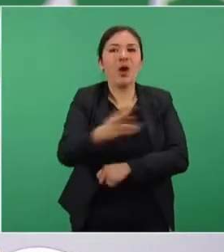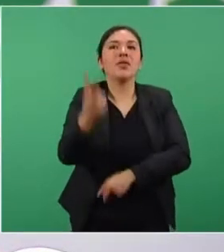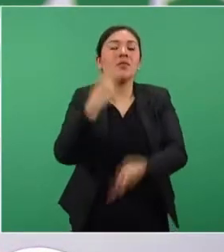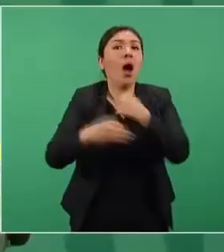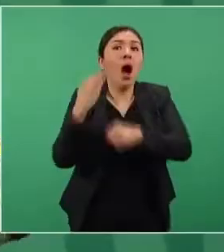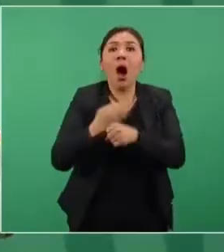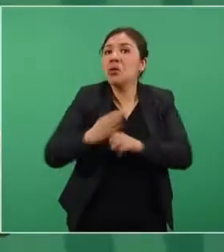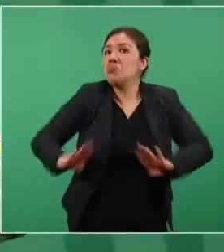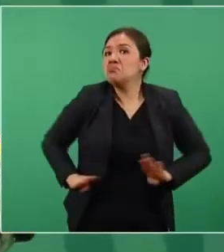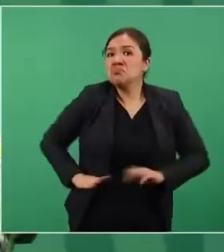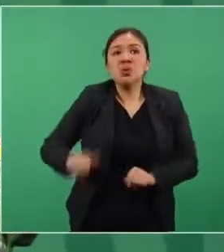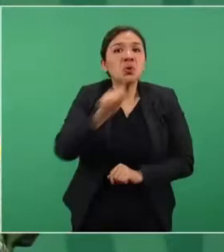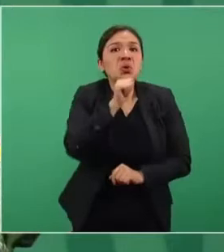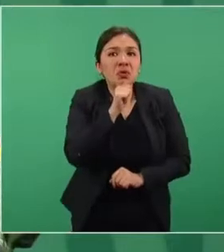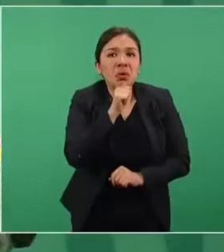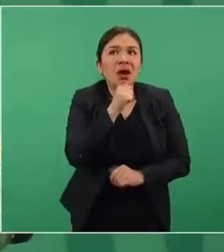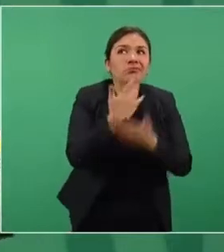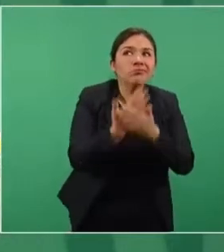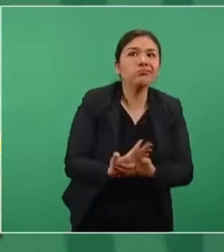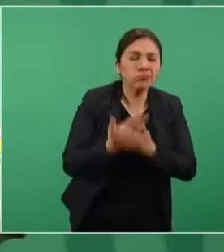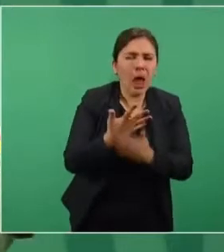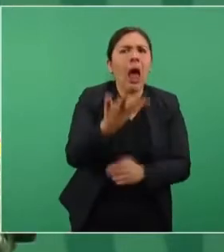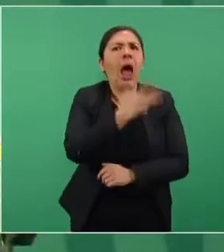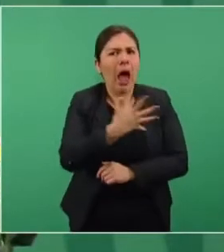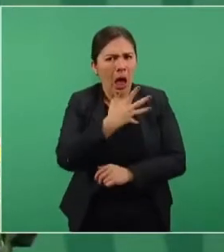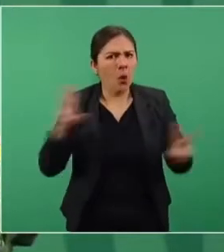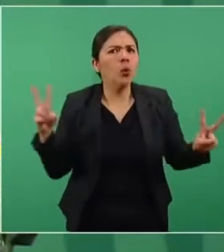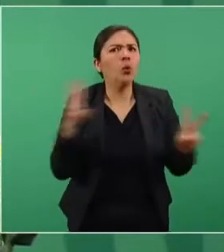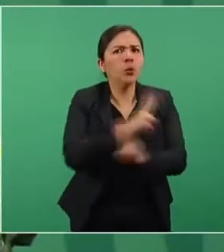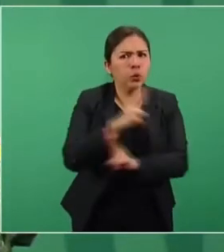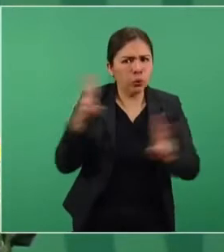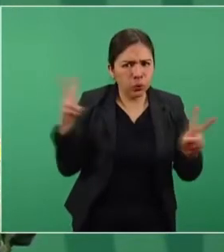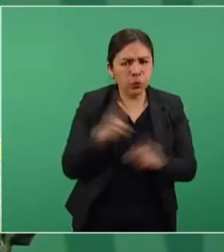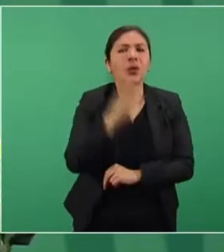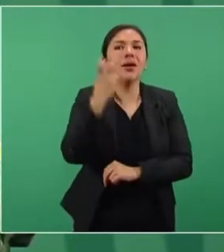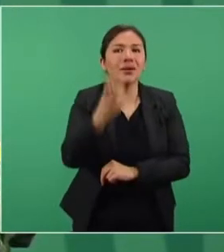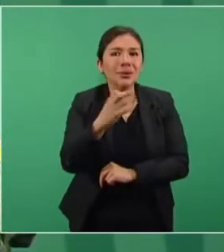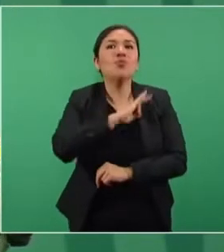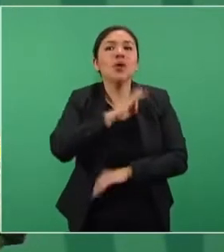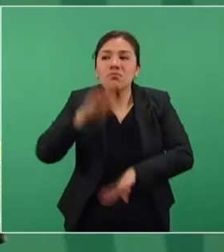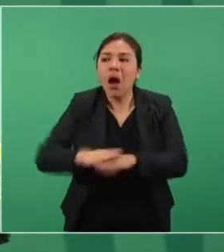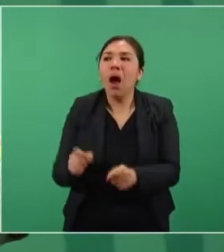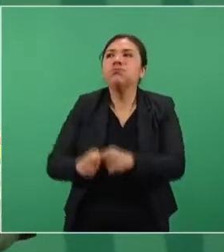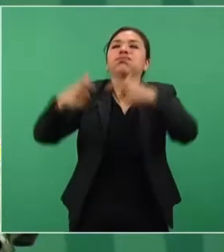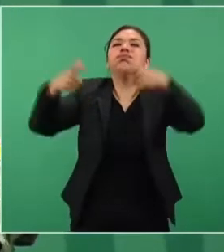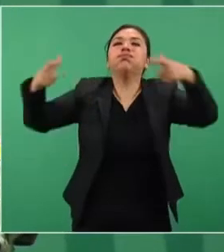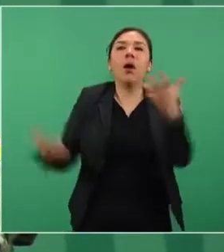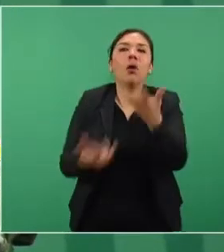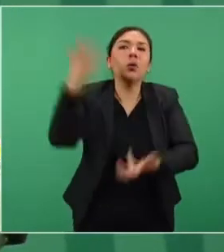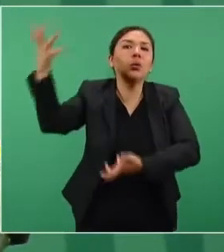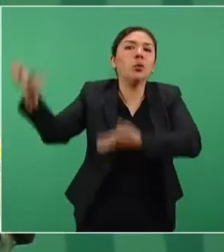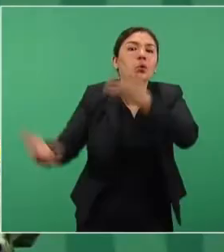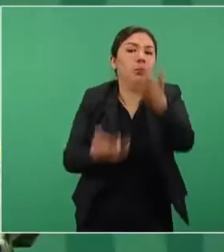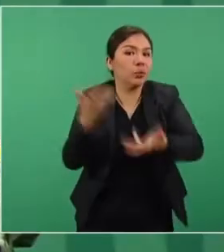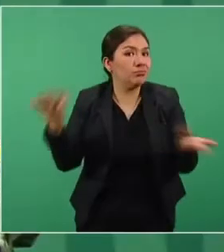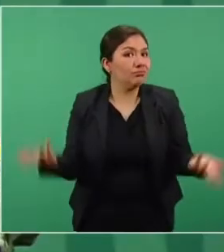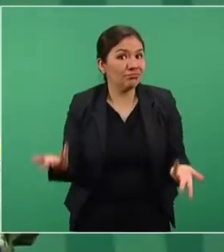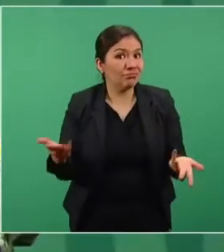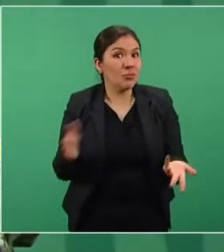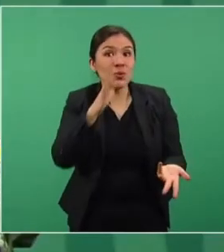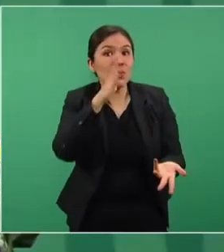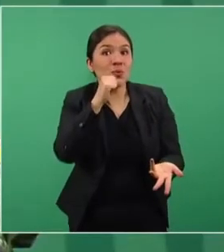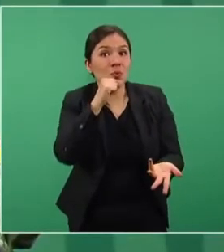las condiciones. Ha habido vientos que favorecen también el incendio. Entonces, no se puede terminar